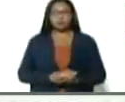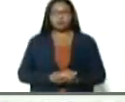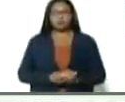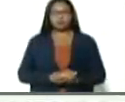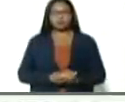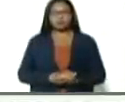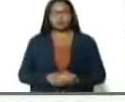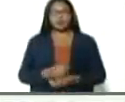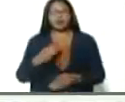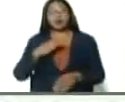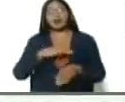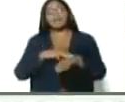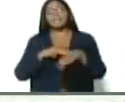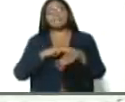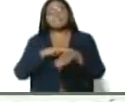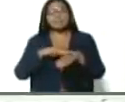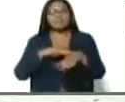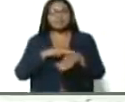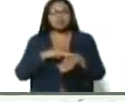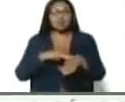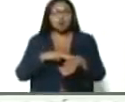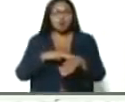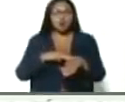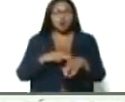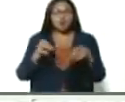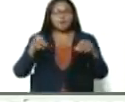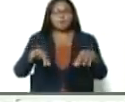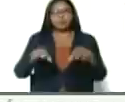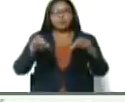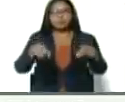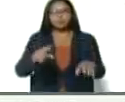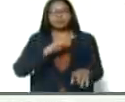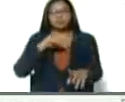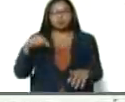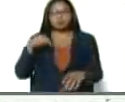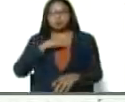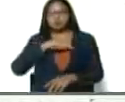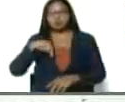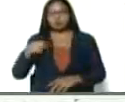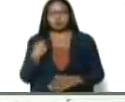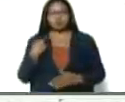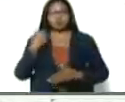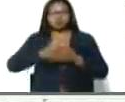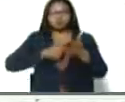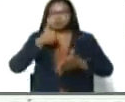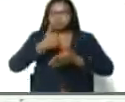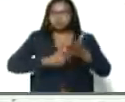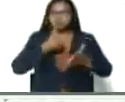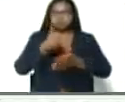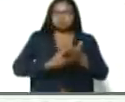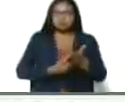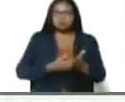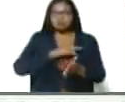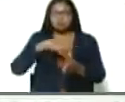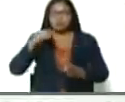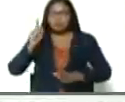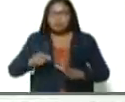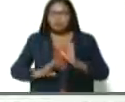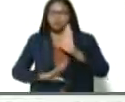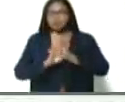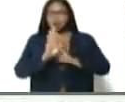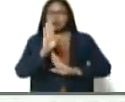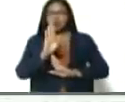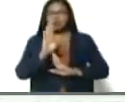-venezuela, es nuestra obsesión, el desarrollo integral del